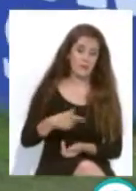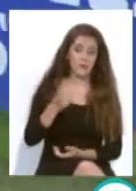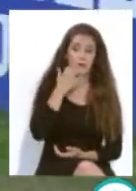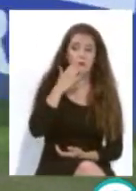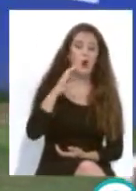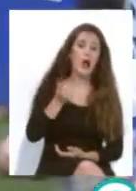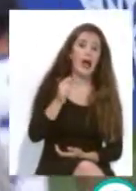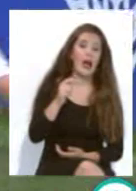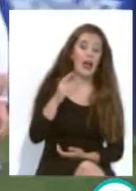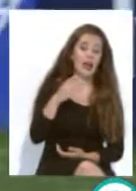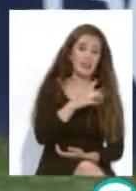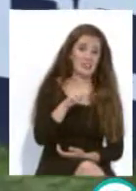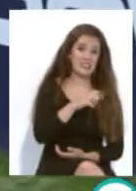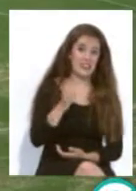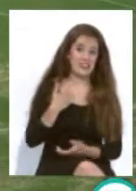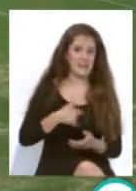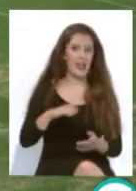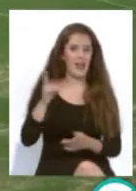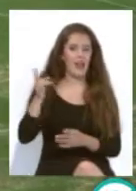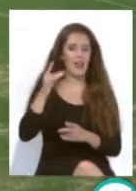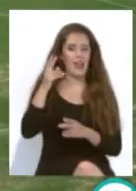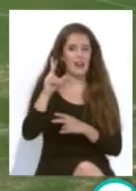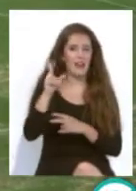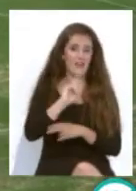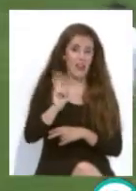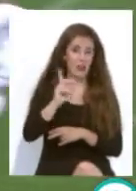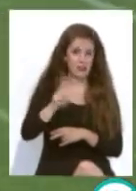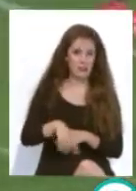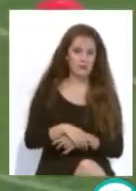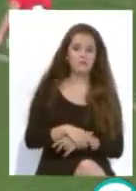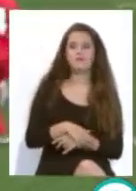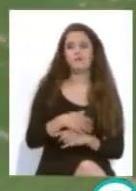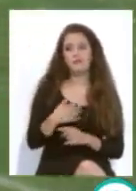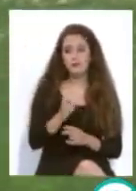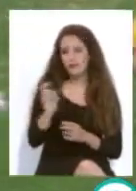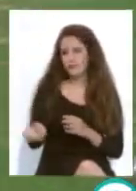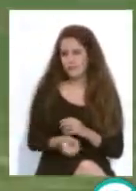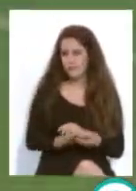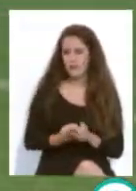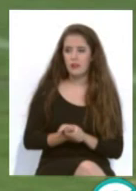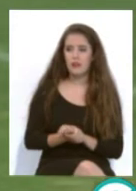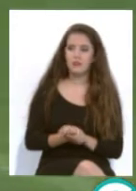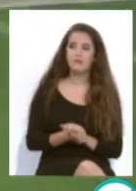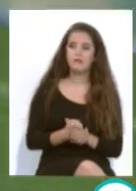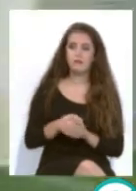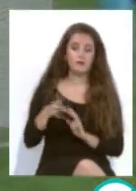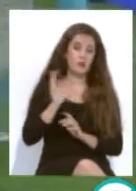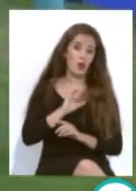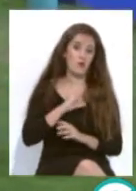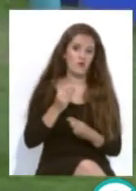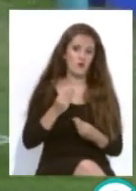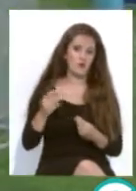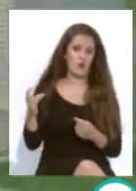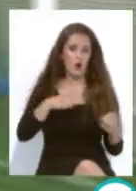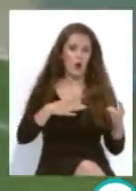sea, la andadura ha llevado, tuvo en el Éxica también, quiero recordar, no con tanto acierto goleador